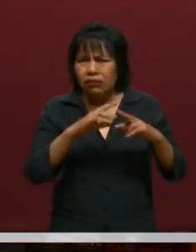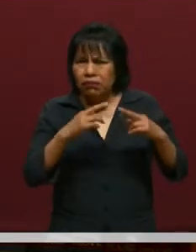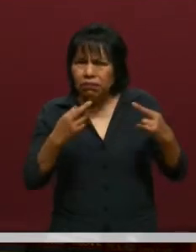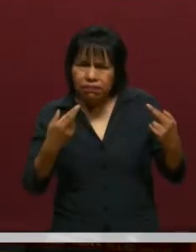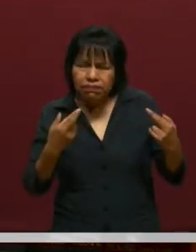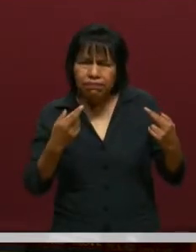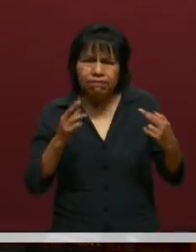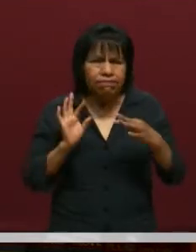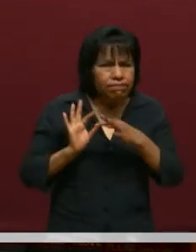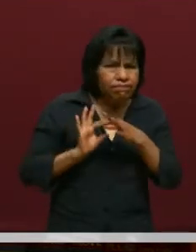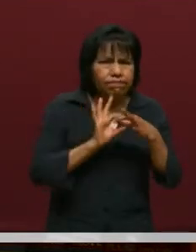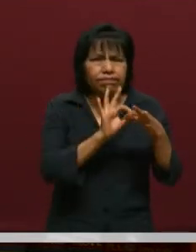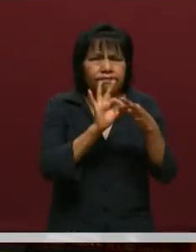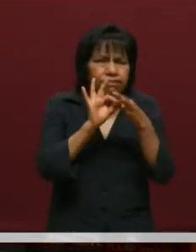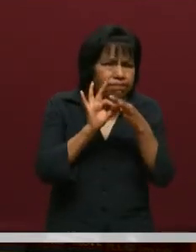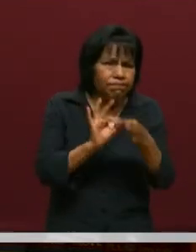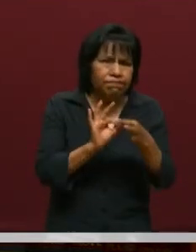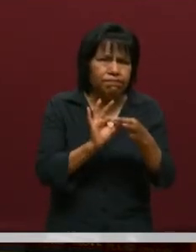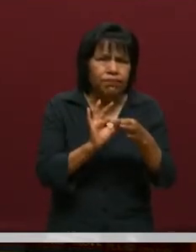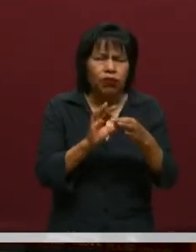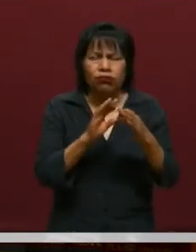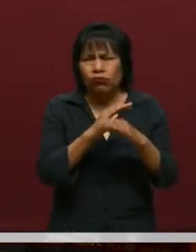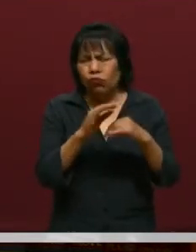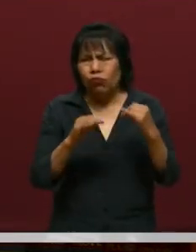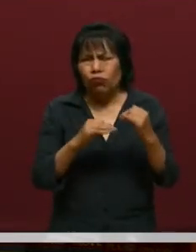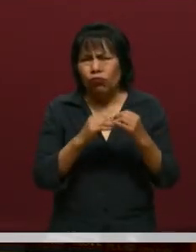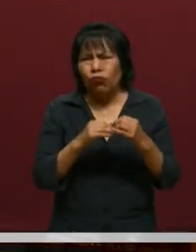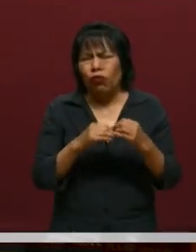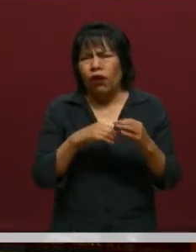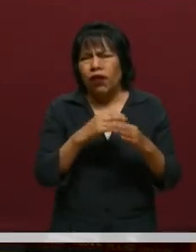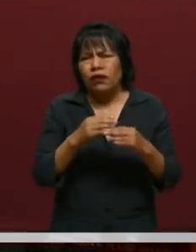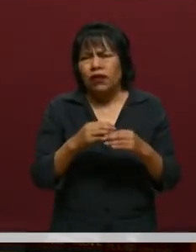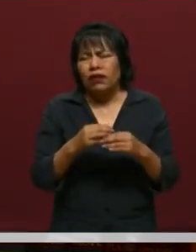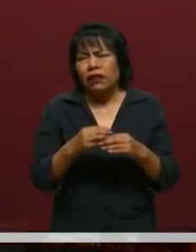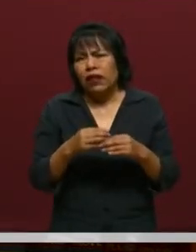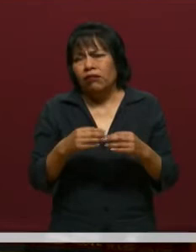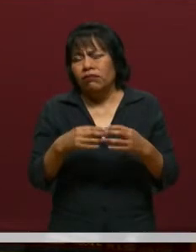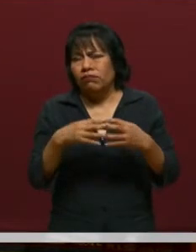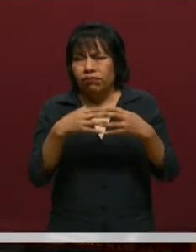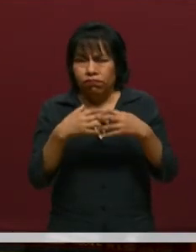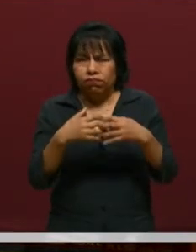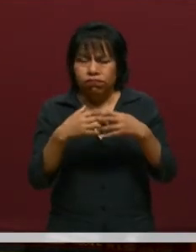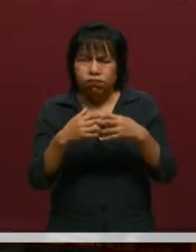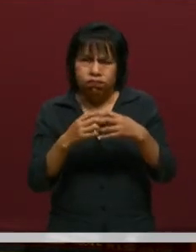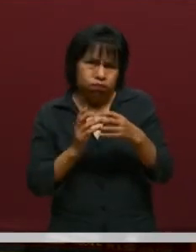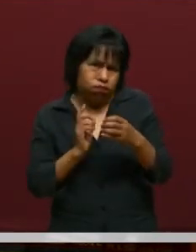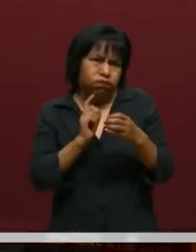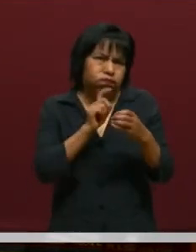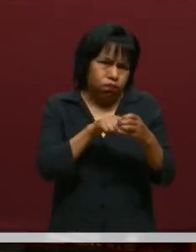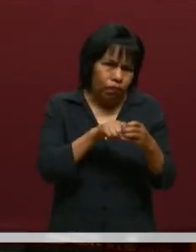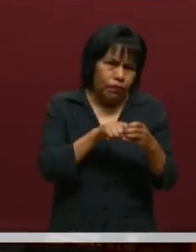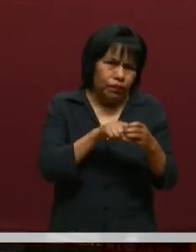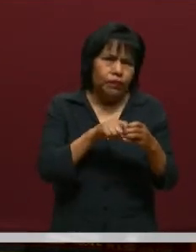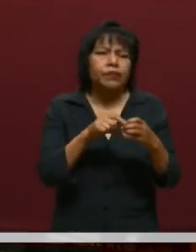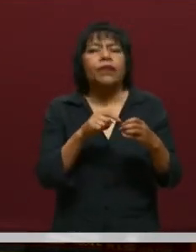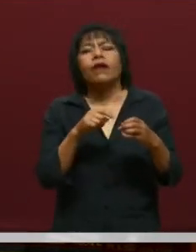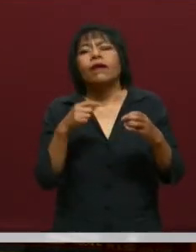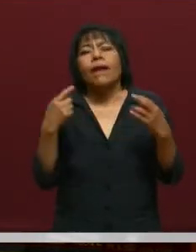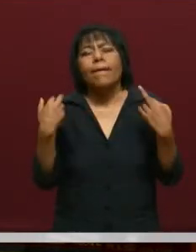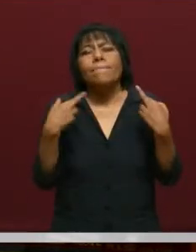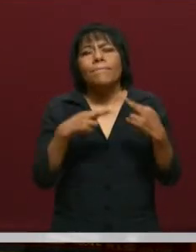vinculan, son los que llegan a la industria, son los que van con la sociedad. Estos profesores son los que en realidad